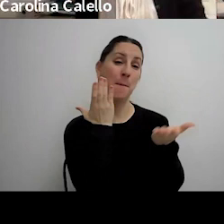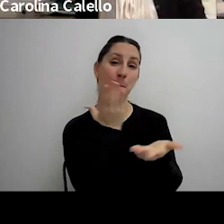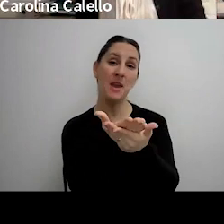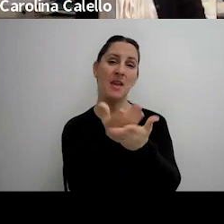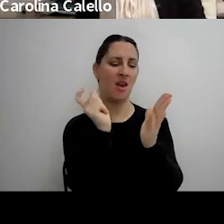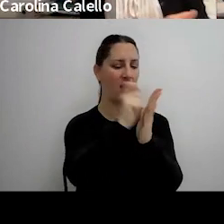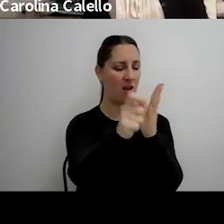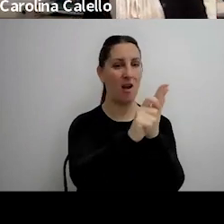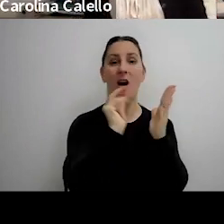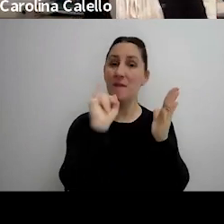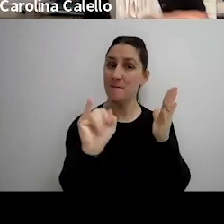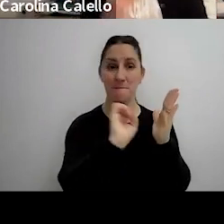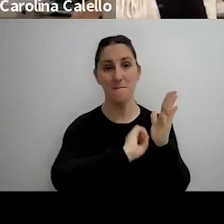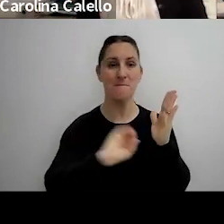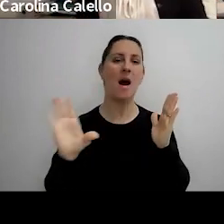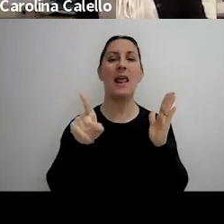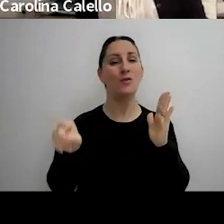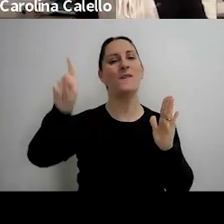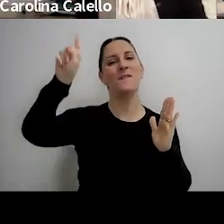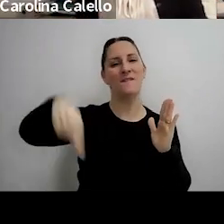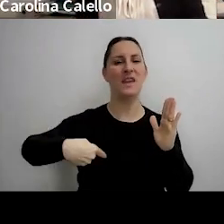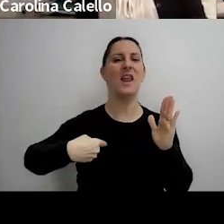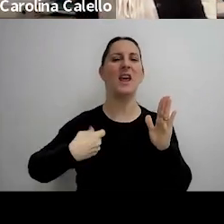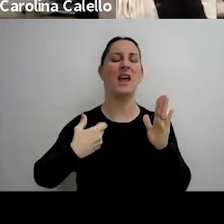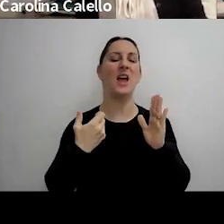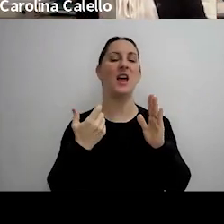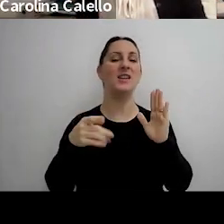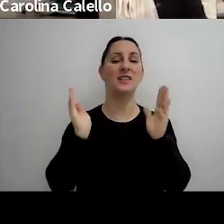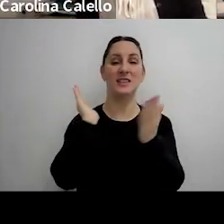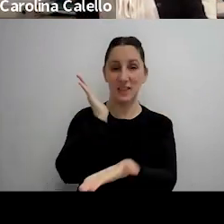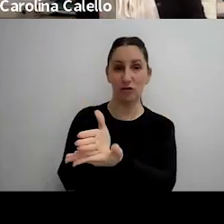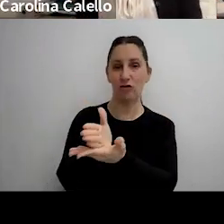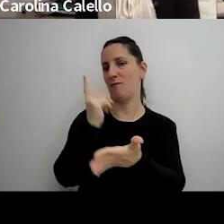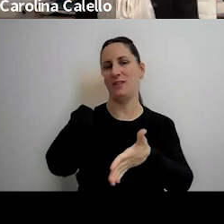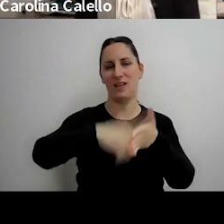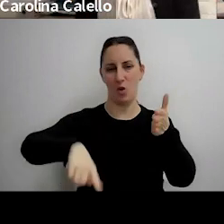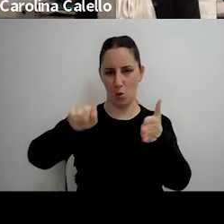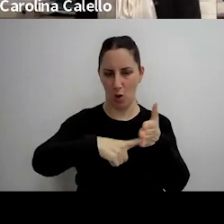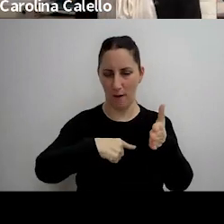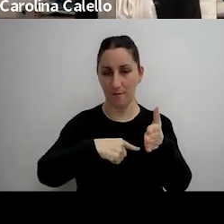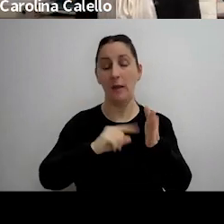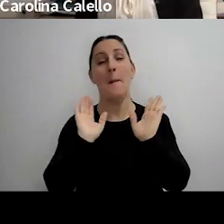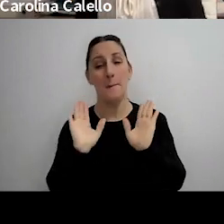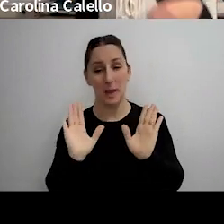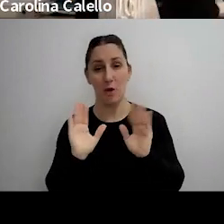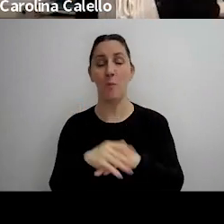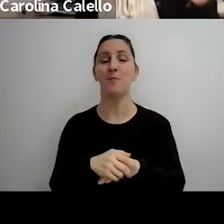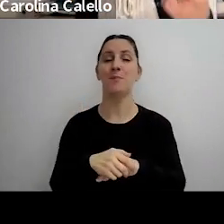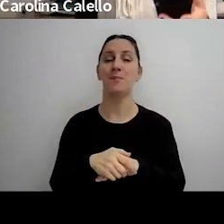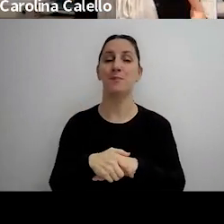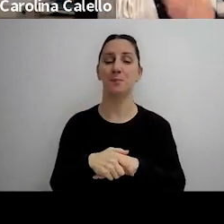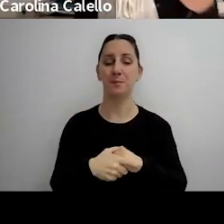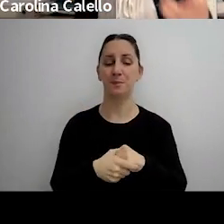notificado eso origina que la aplicación de la sanción se anula ahora entonces